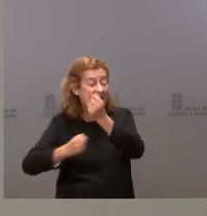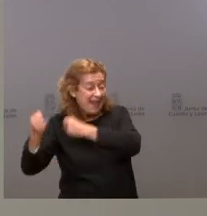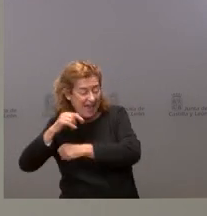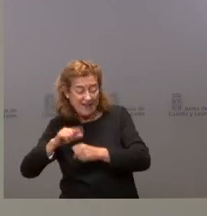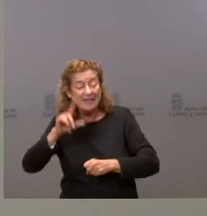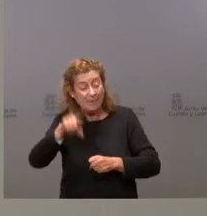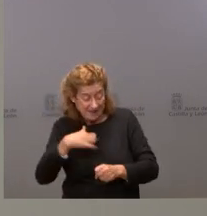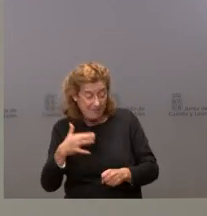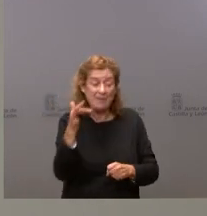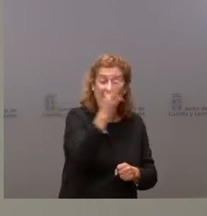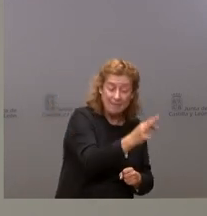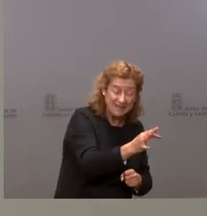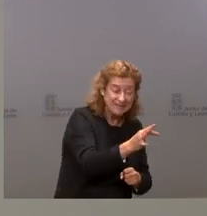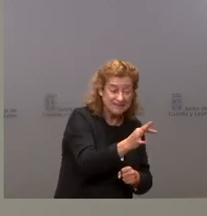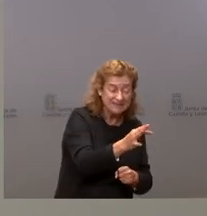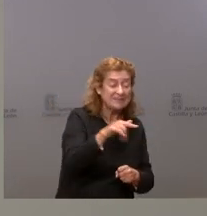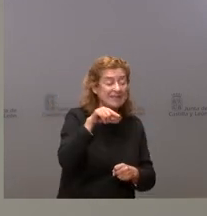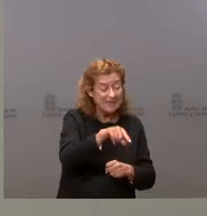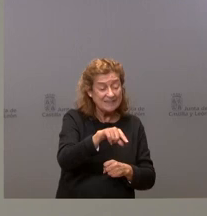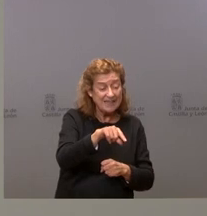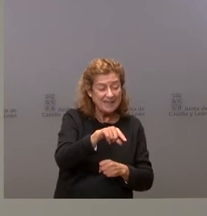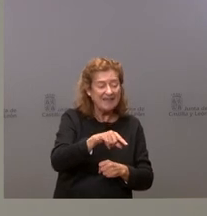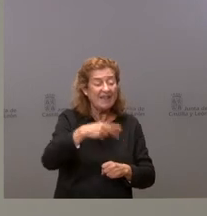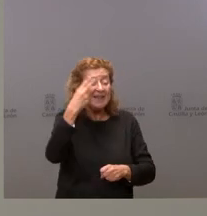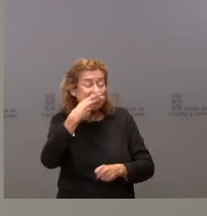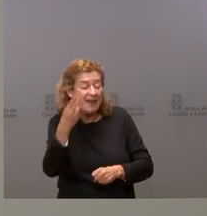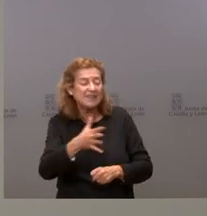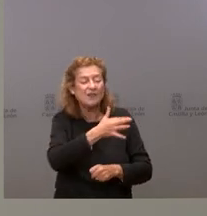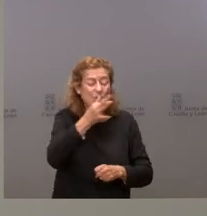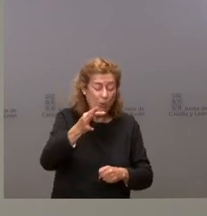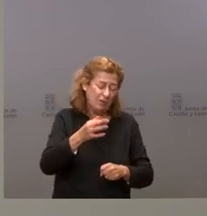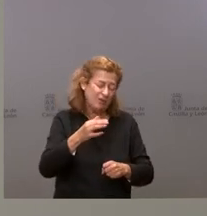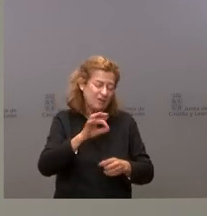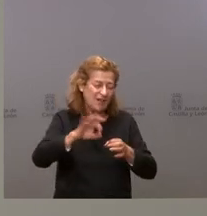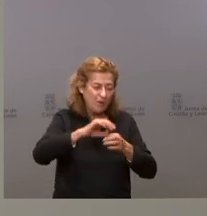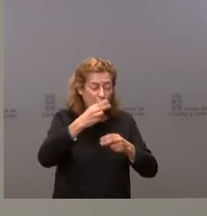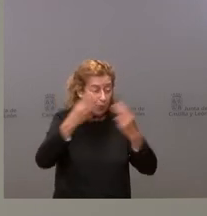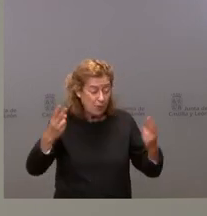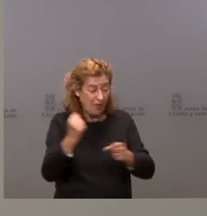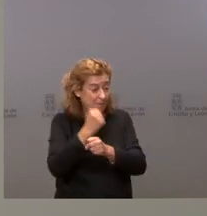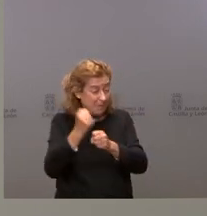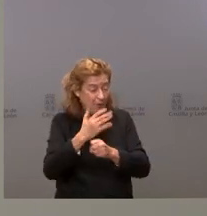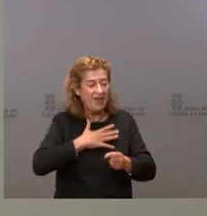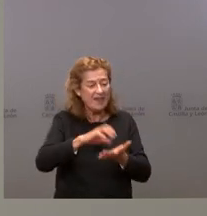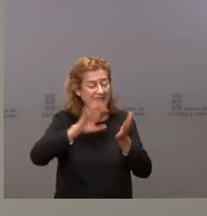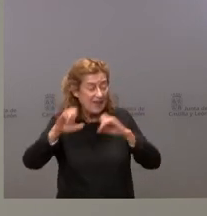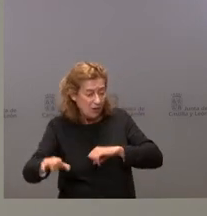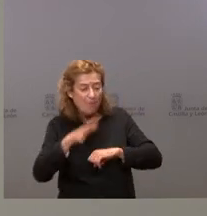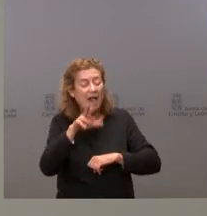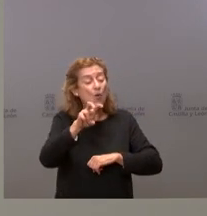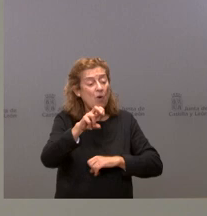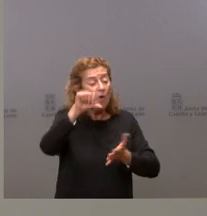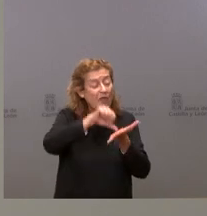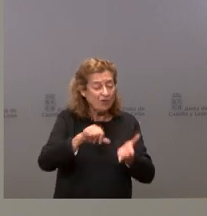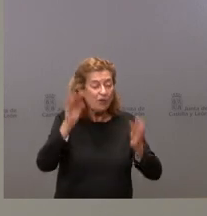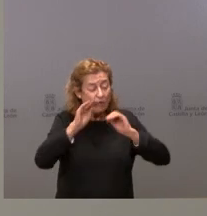ese interés del Servicio Público de Empleo de Castilla y León para un nuevo centro de formación profesional